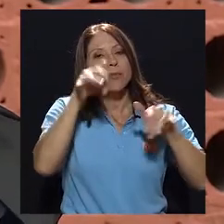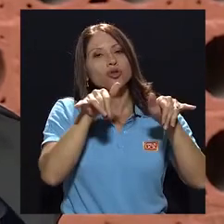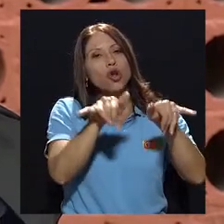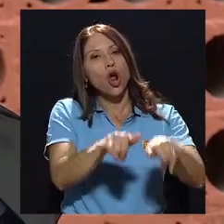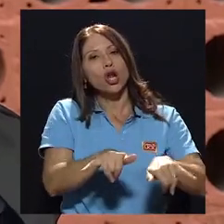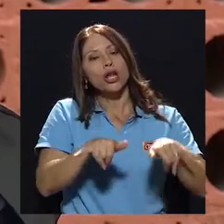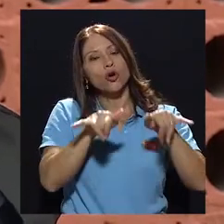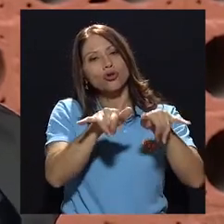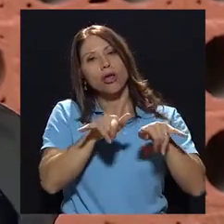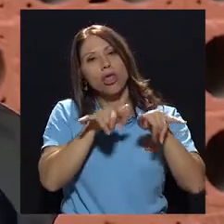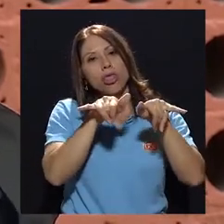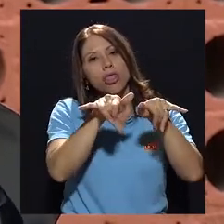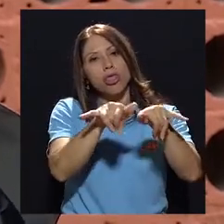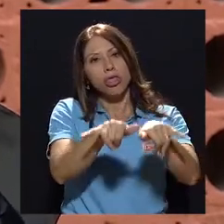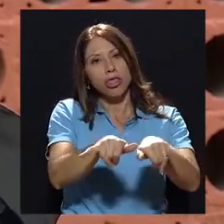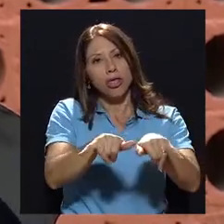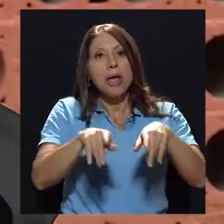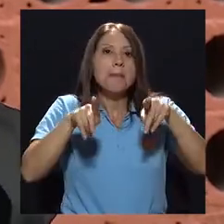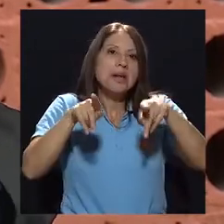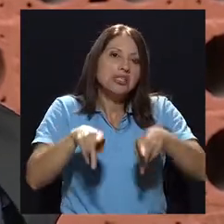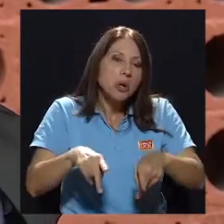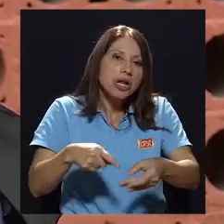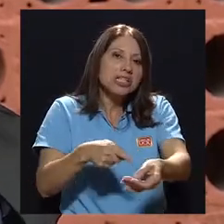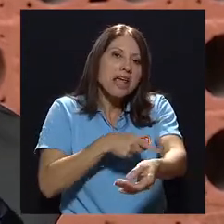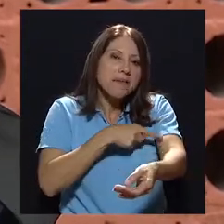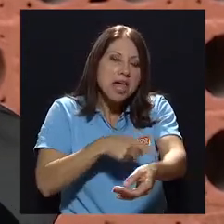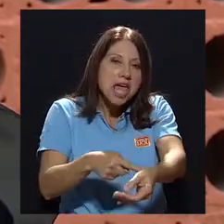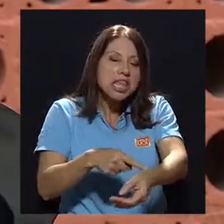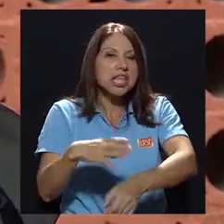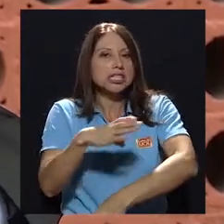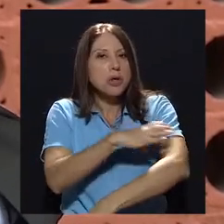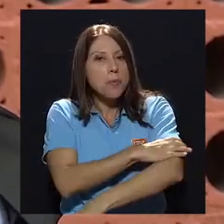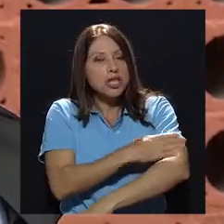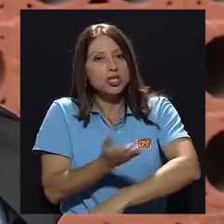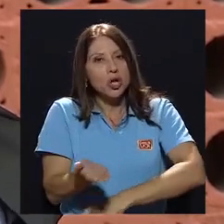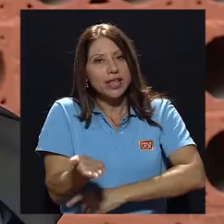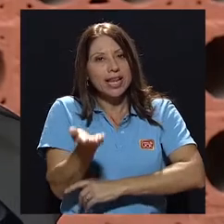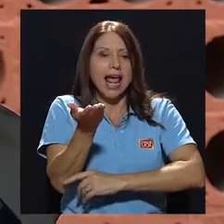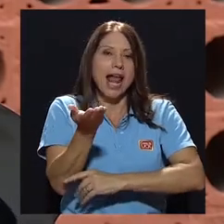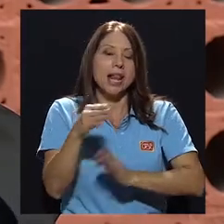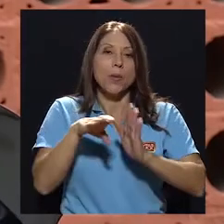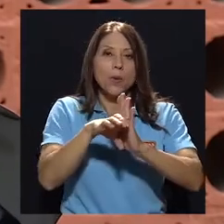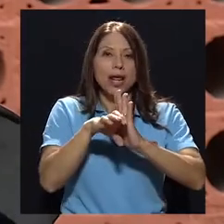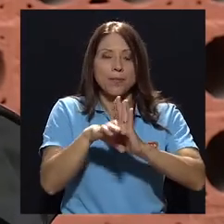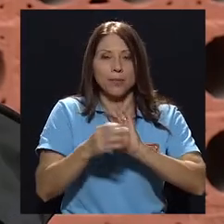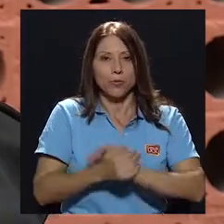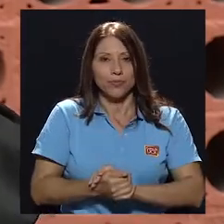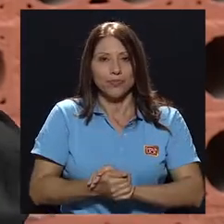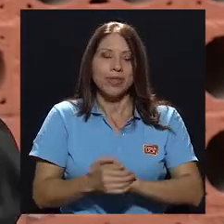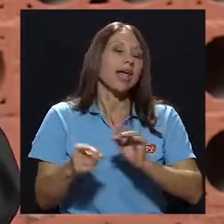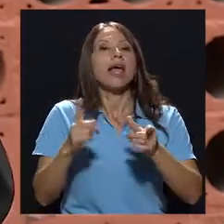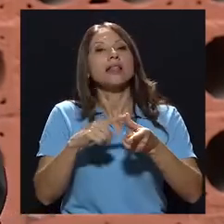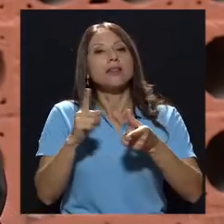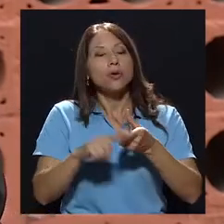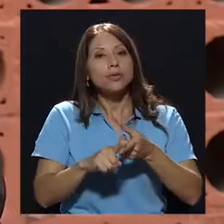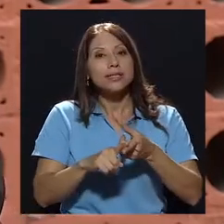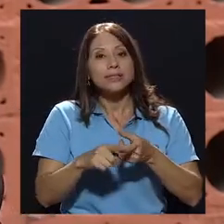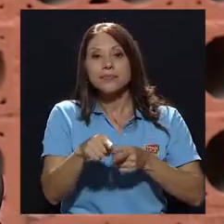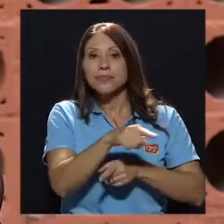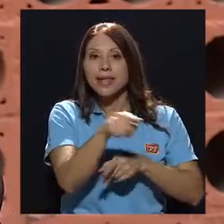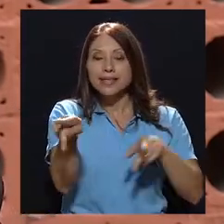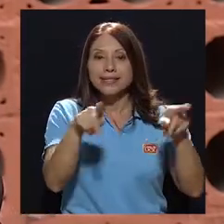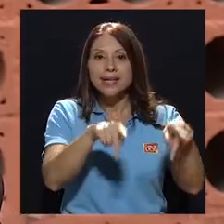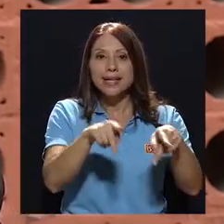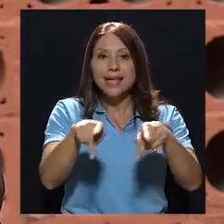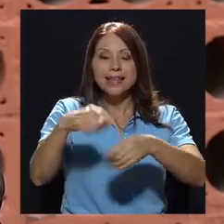control de los enfermos, de las personas que padecen de diabetes, que padecen de hipertensión arterial, por ejemplo. Entonces, hay gente